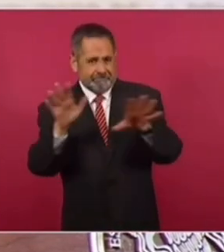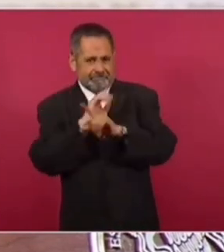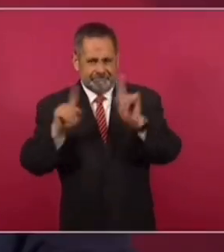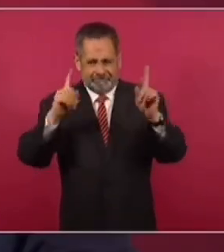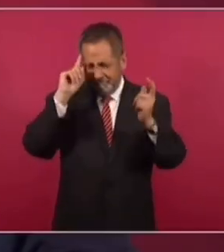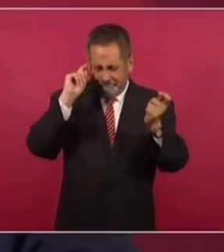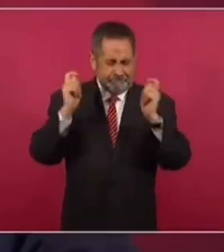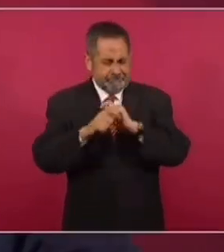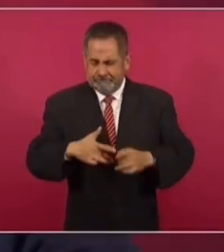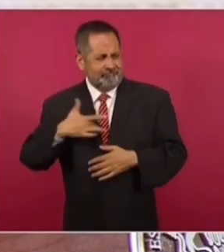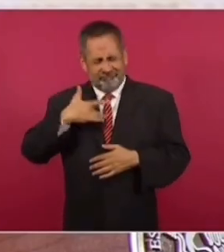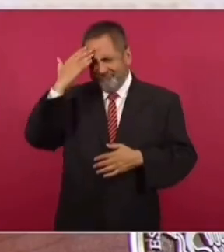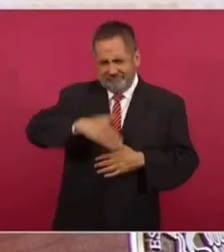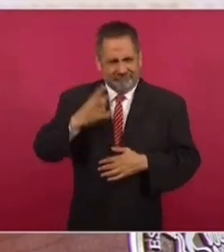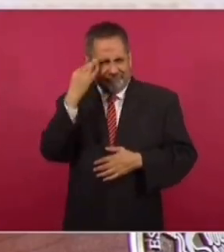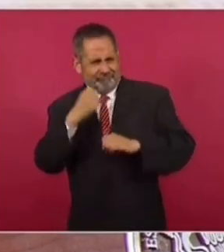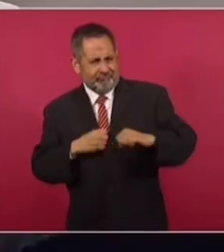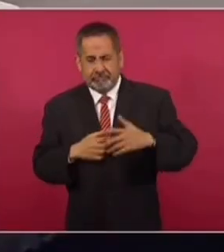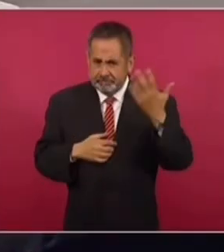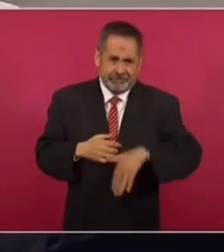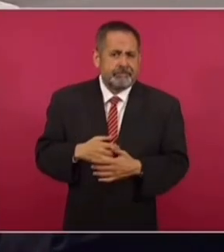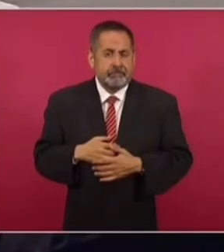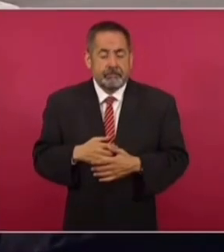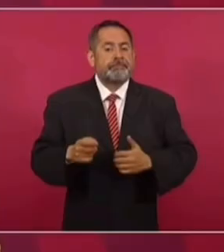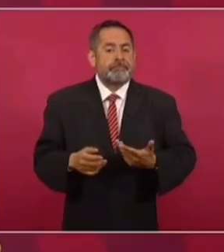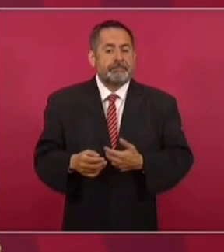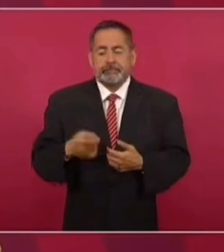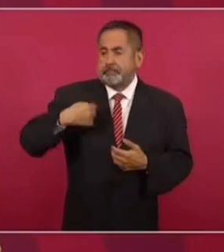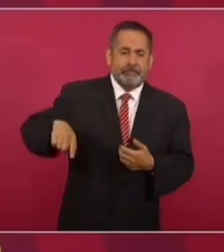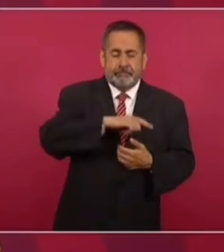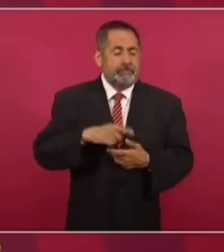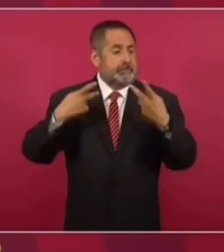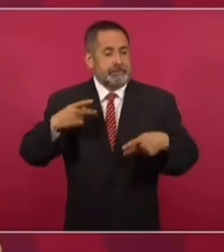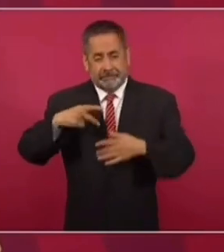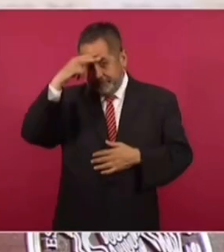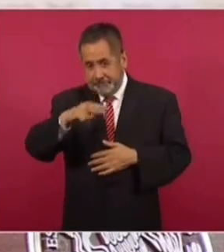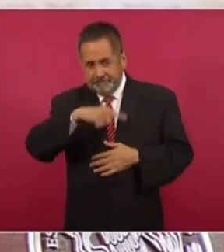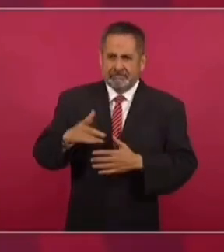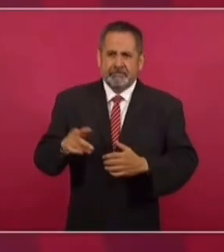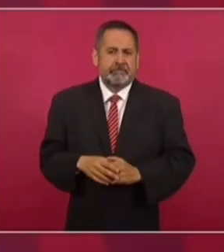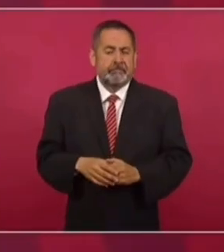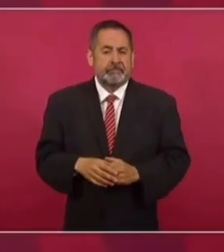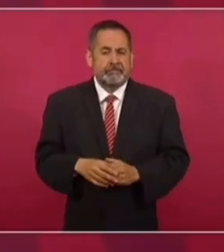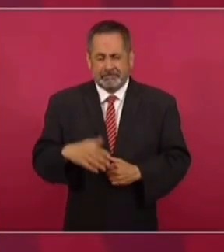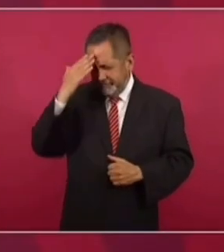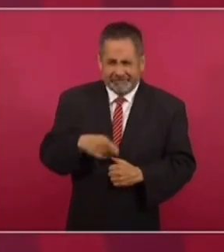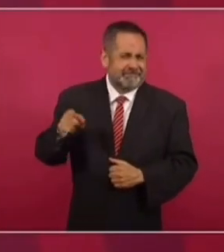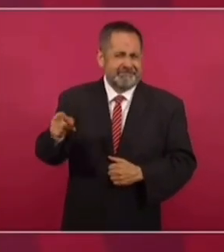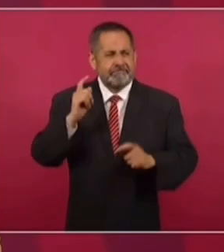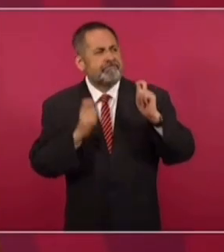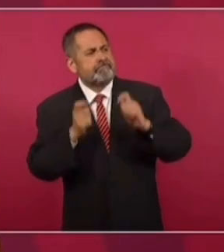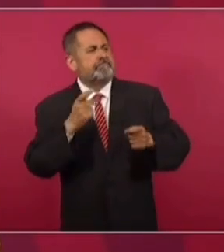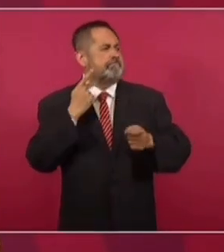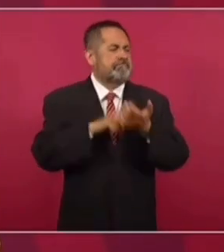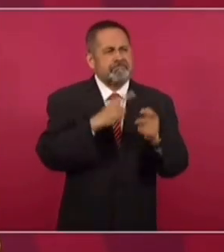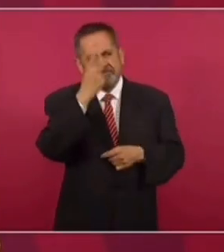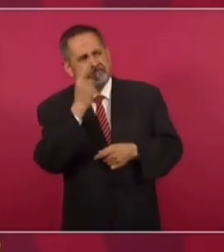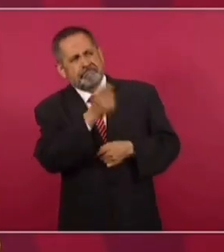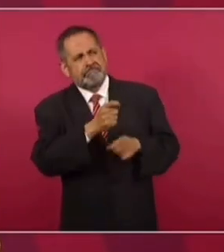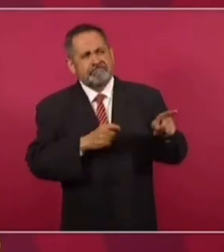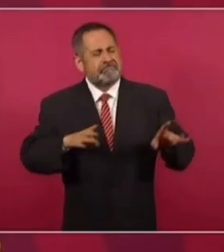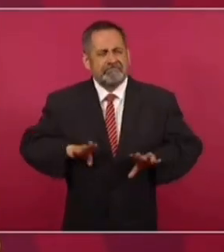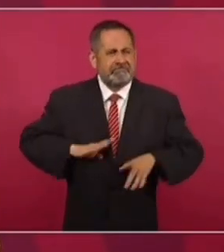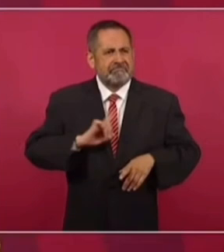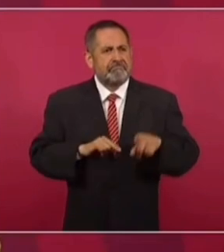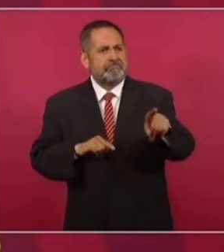La revolución de las conciencias. México es de los países del mundo, siempre lo he dicho. Con más ciudadanos conscientes. Que saben muy bien qué